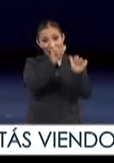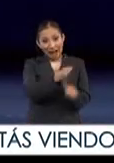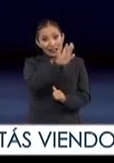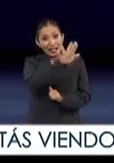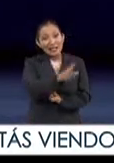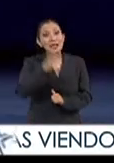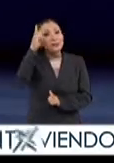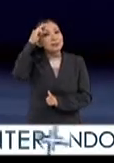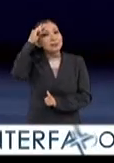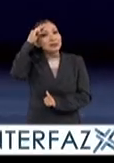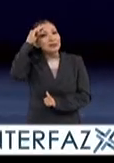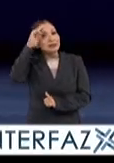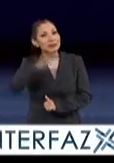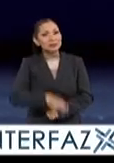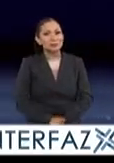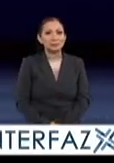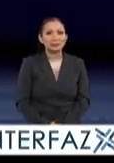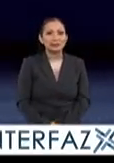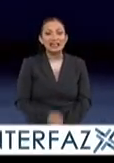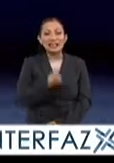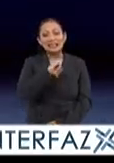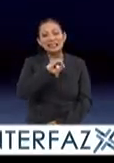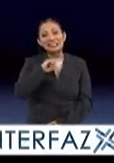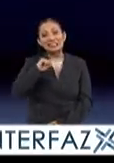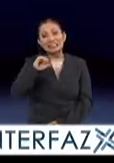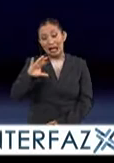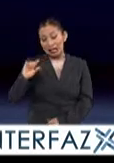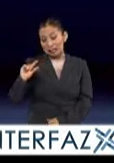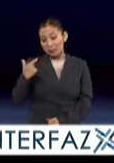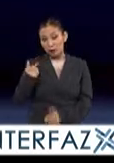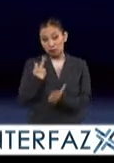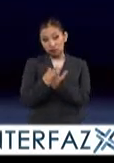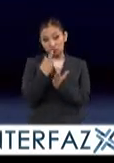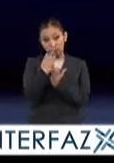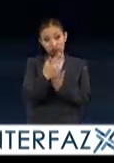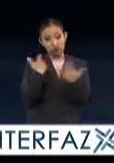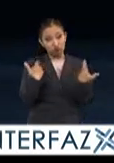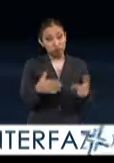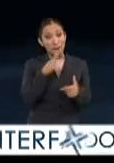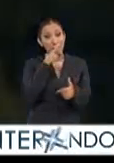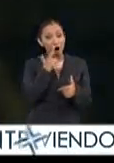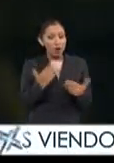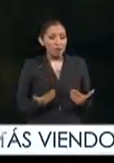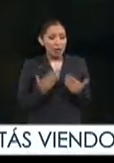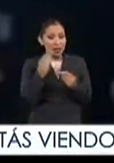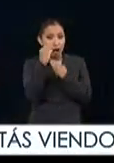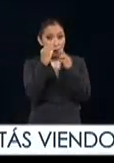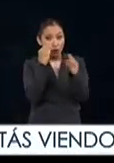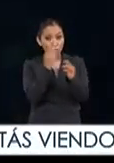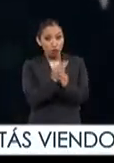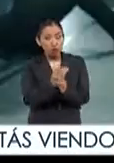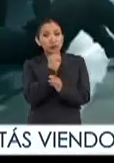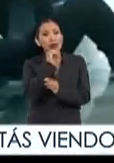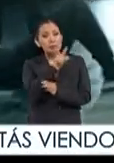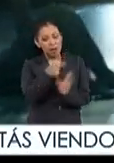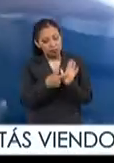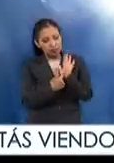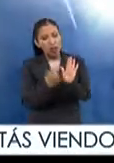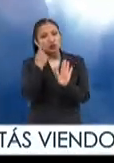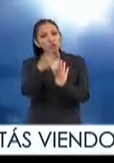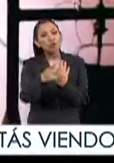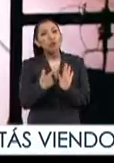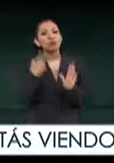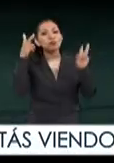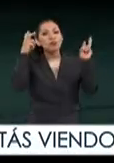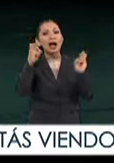Artes y el Palacio de Bellas Artes Isaac quien recientemente fue reconocido como el mejor bailarín del mundo también presentará su